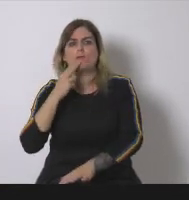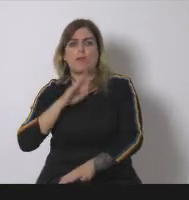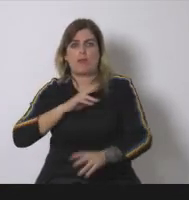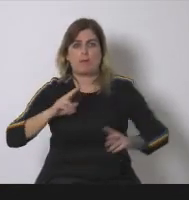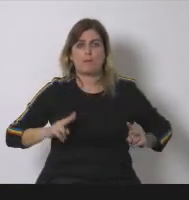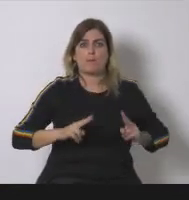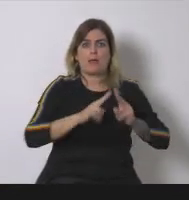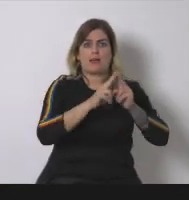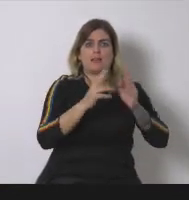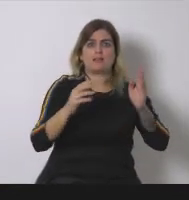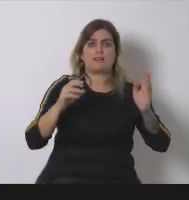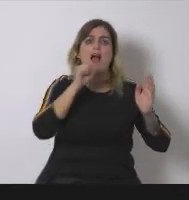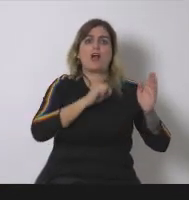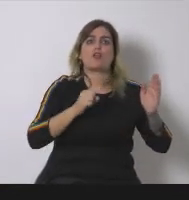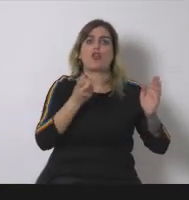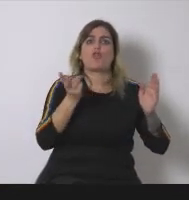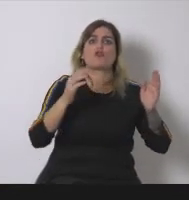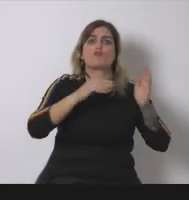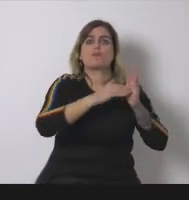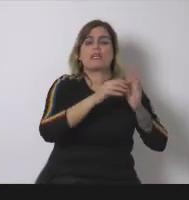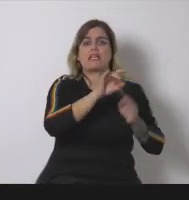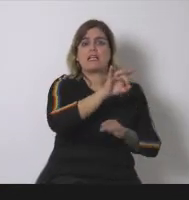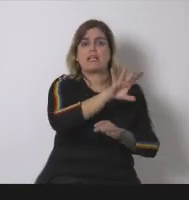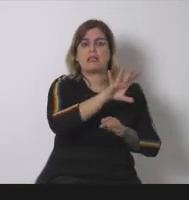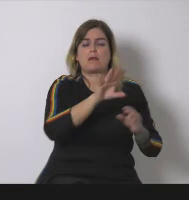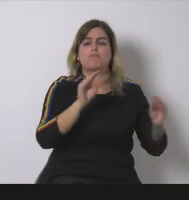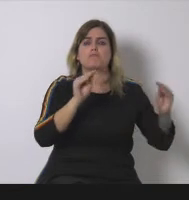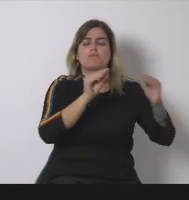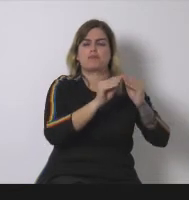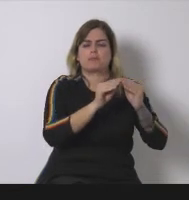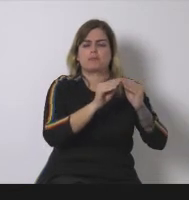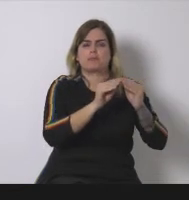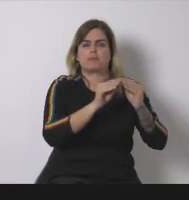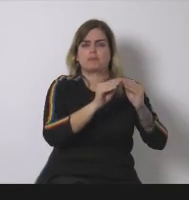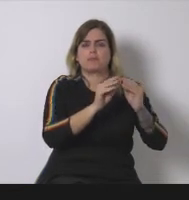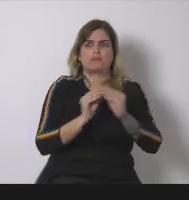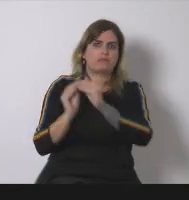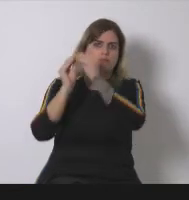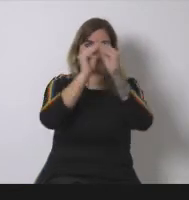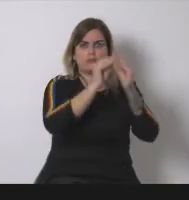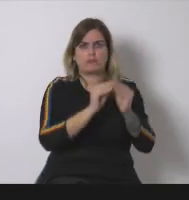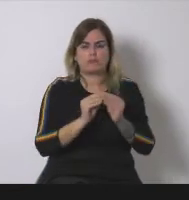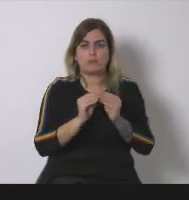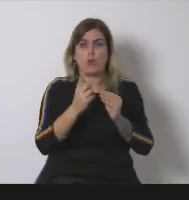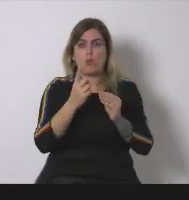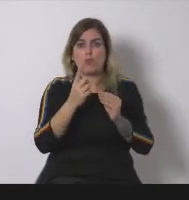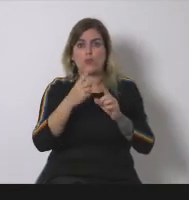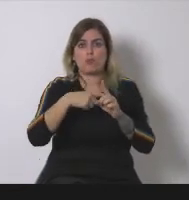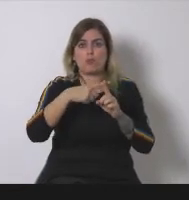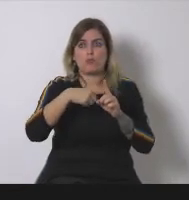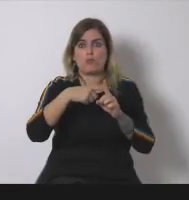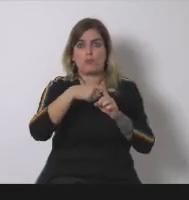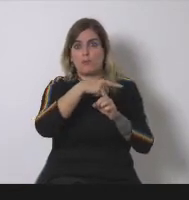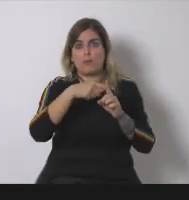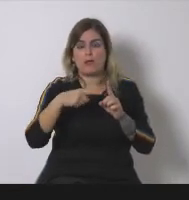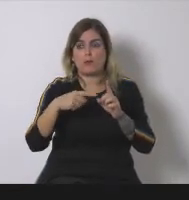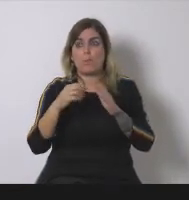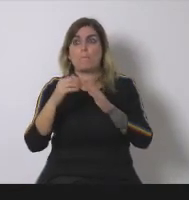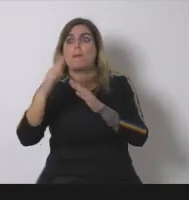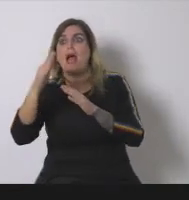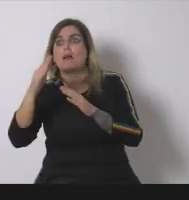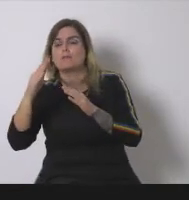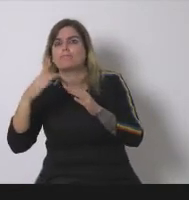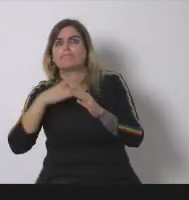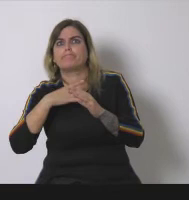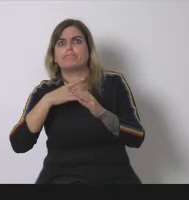por debajo de por encima del cual no existen certezas digamos que es un valor de seguridad